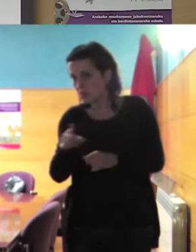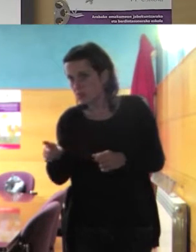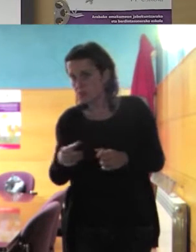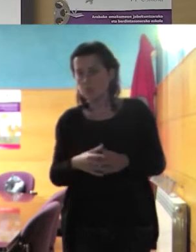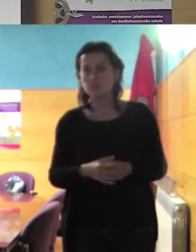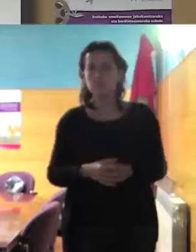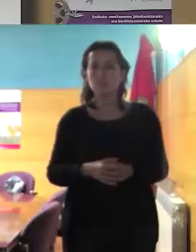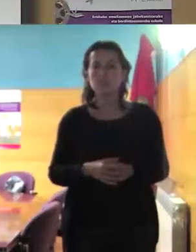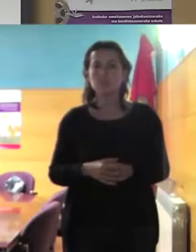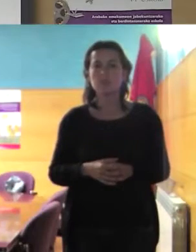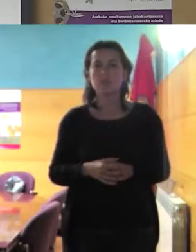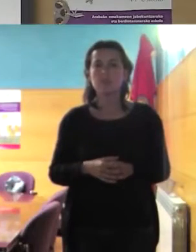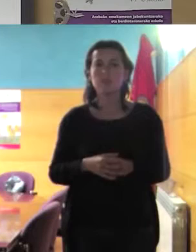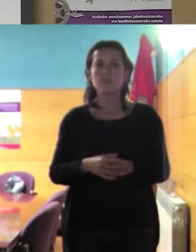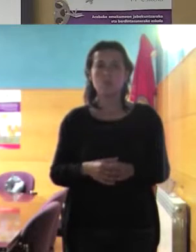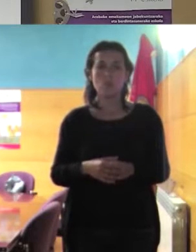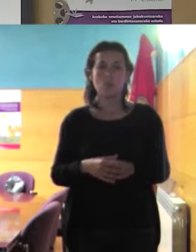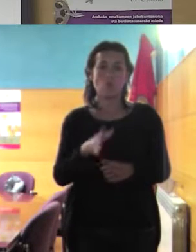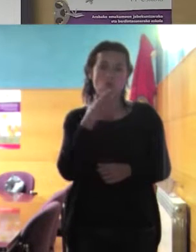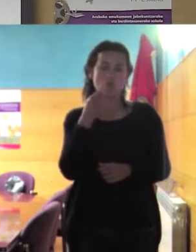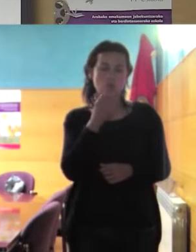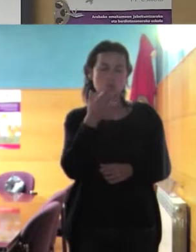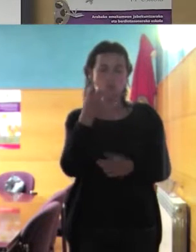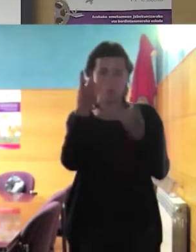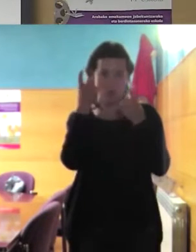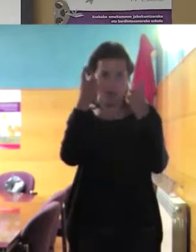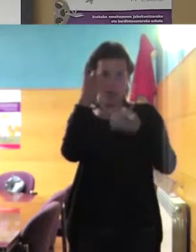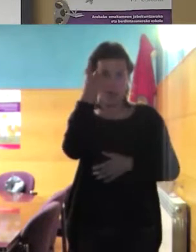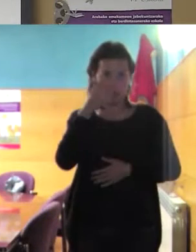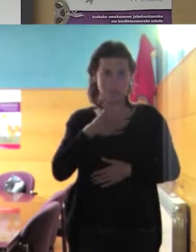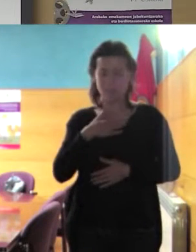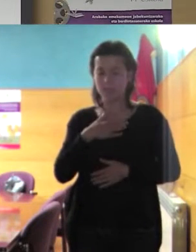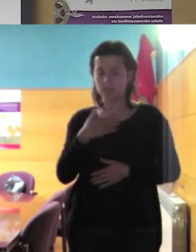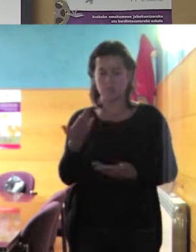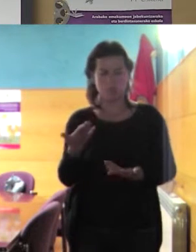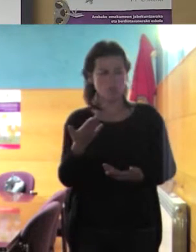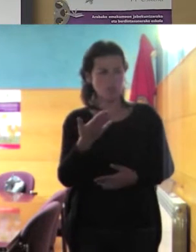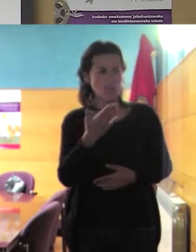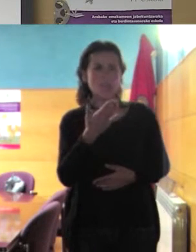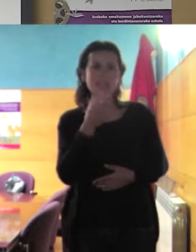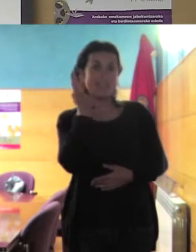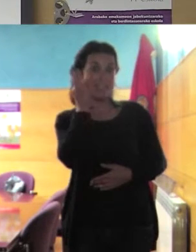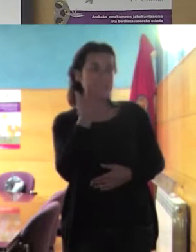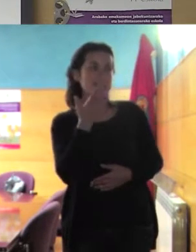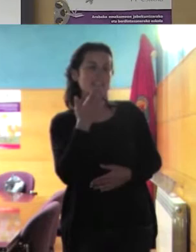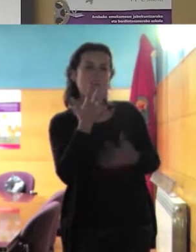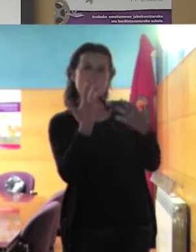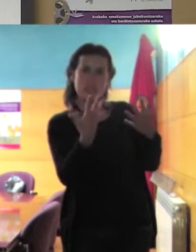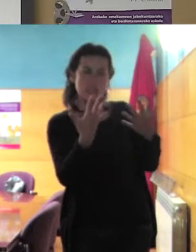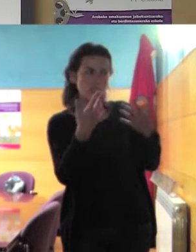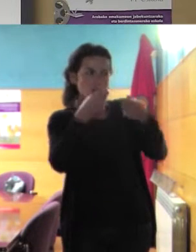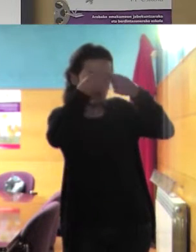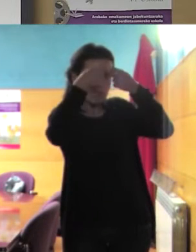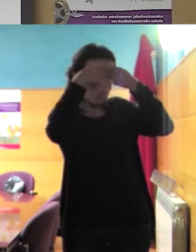y luego con la chavalería también mi alumnado me pregunta bueno pero esa chavala de 10 años quiere llevar el pañuelo digo pues